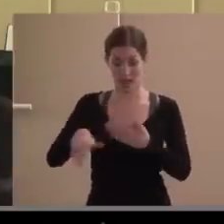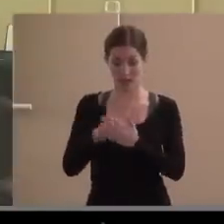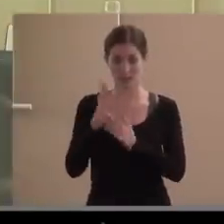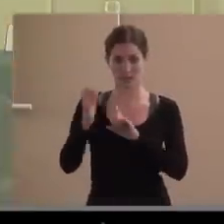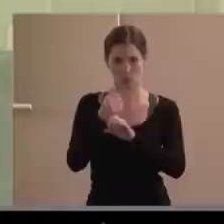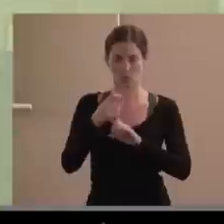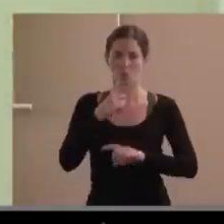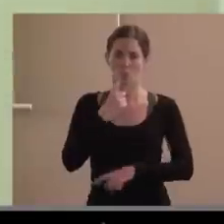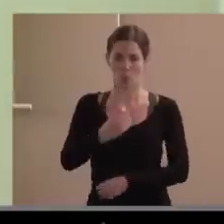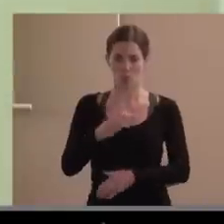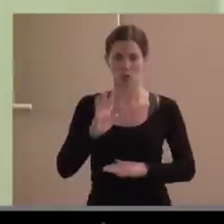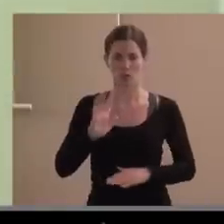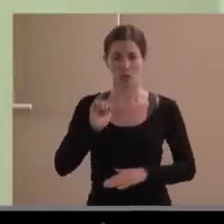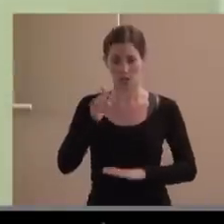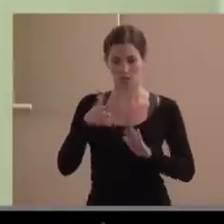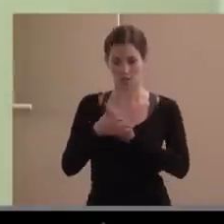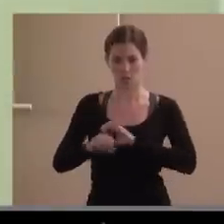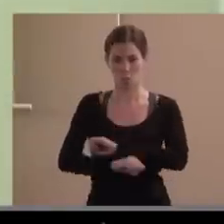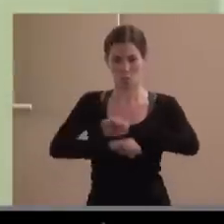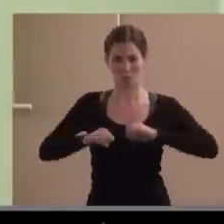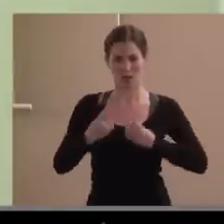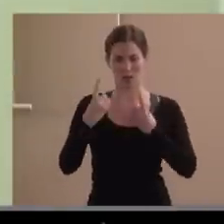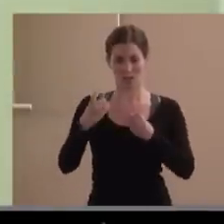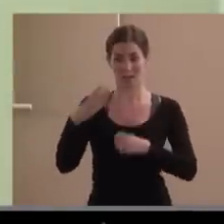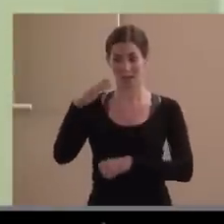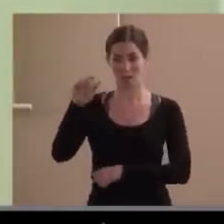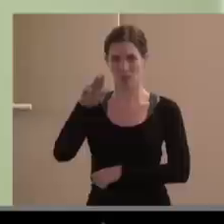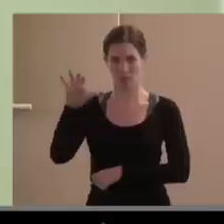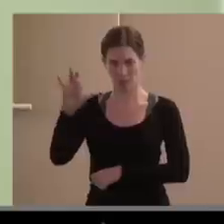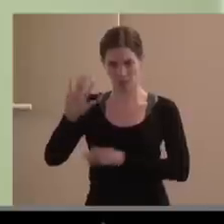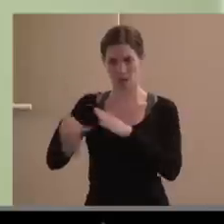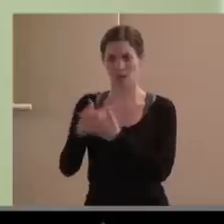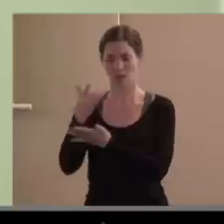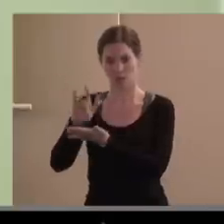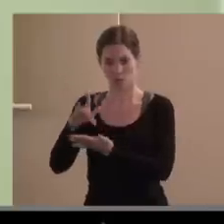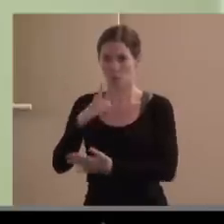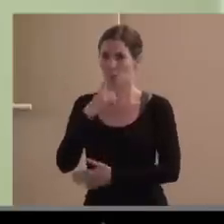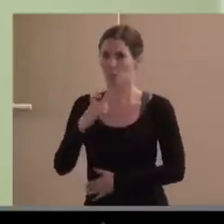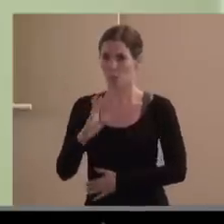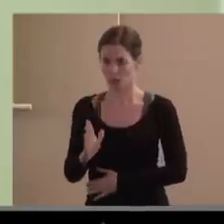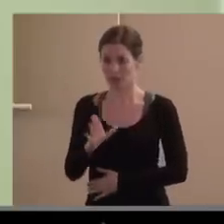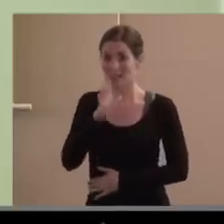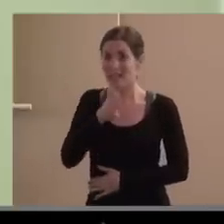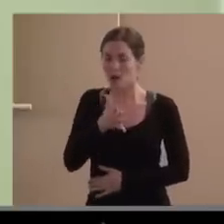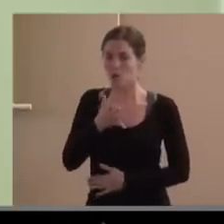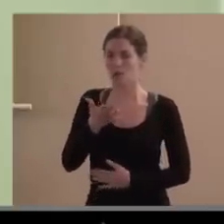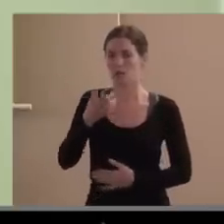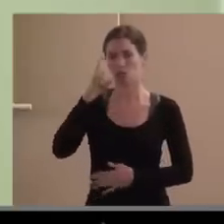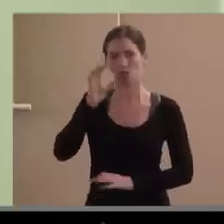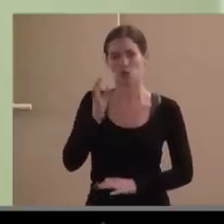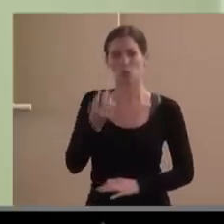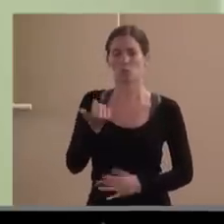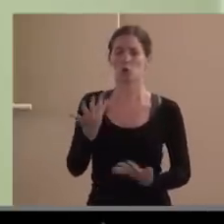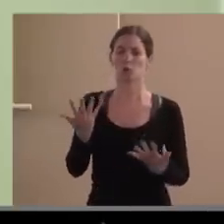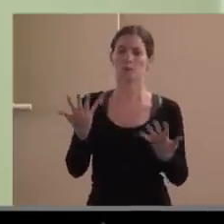tardado en CEPES en producirse y ahora yo creo que hay una cierta coexistencia pacífica no llega a haber ese maridaje